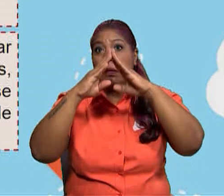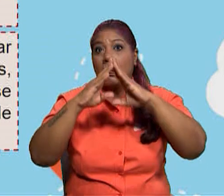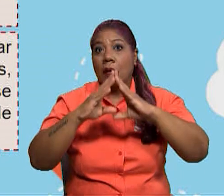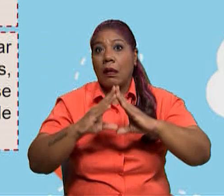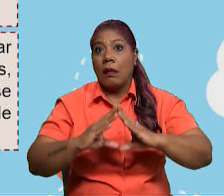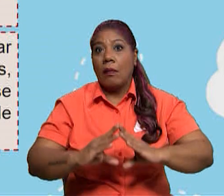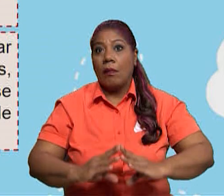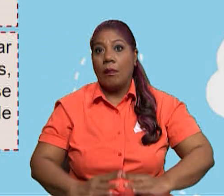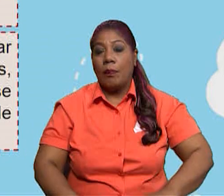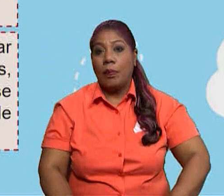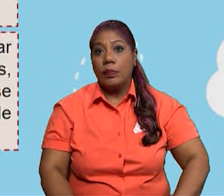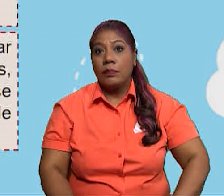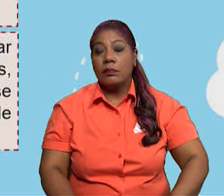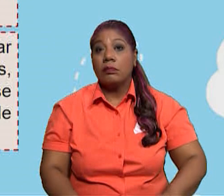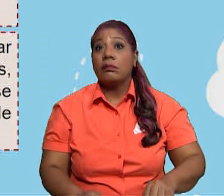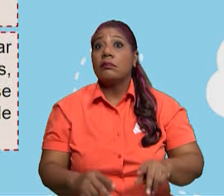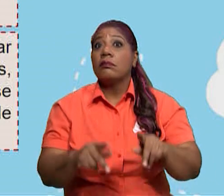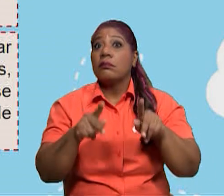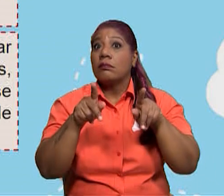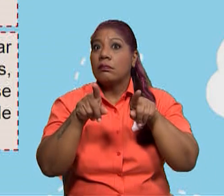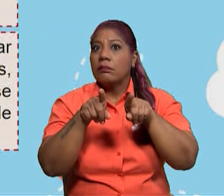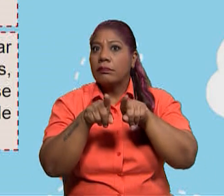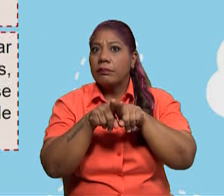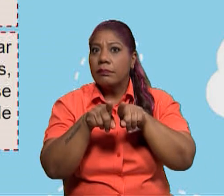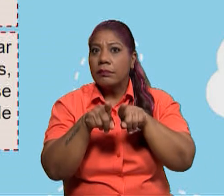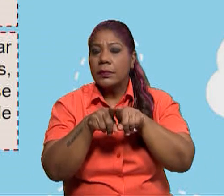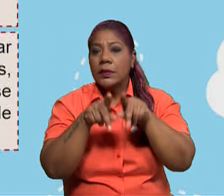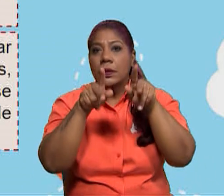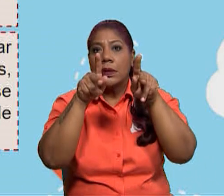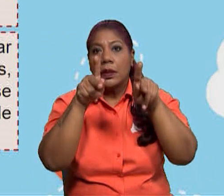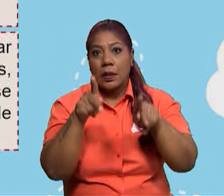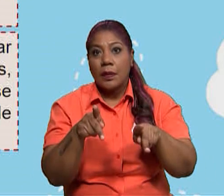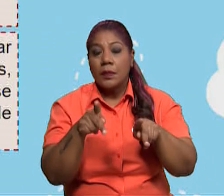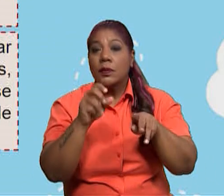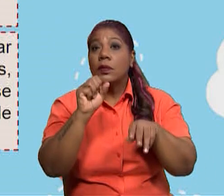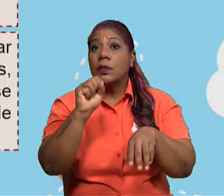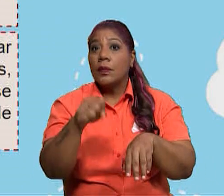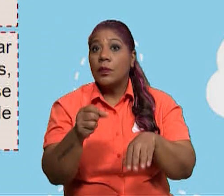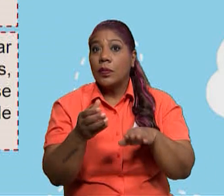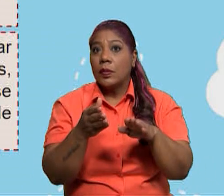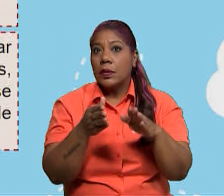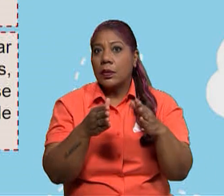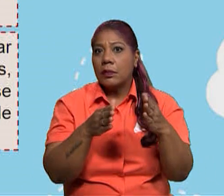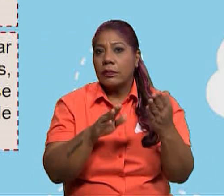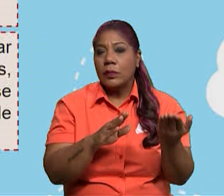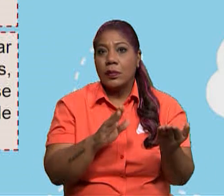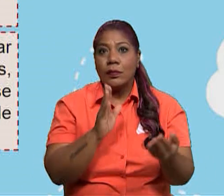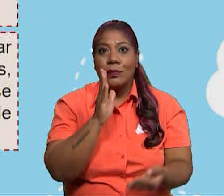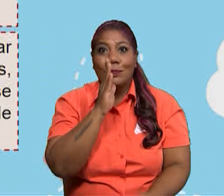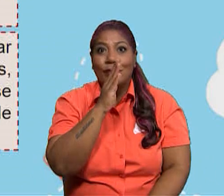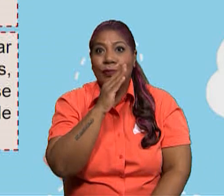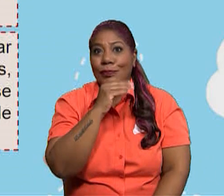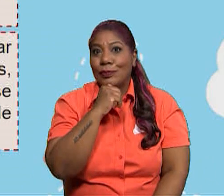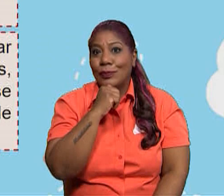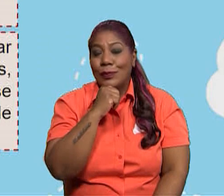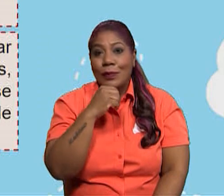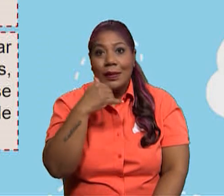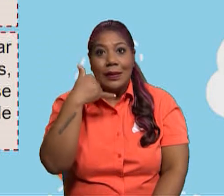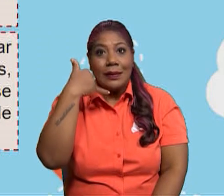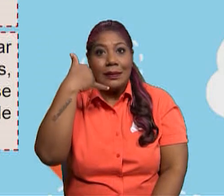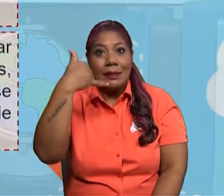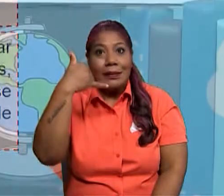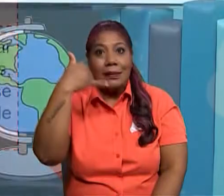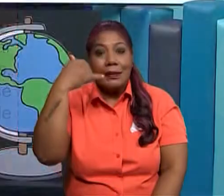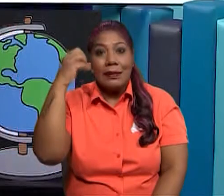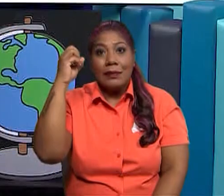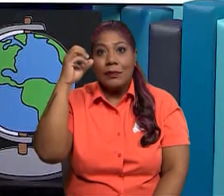la pérdida de vidas humanas, de las viviendas y de las vías de comunicación. No, exactamente eso